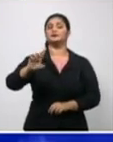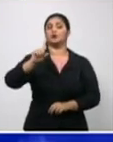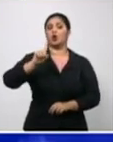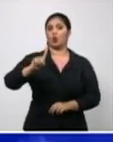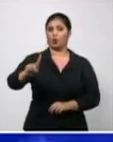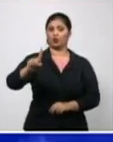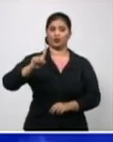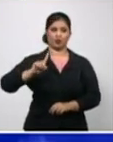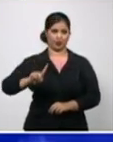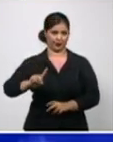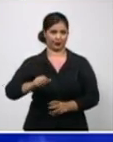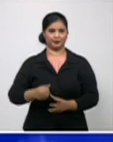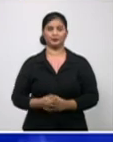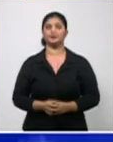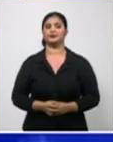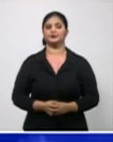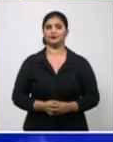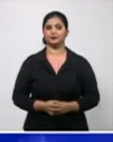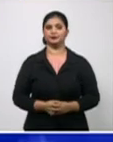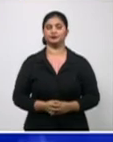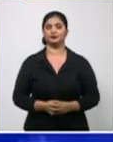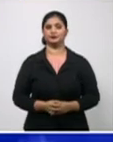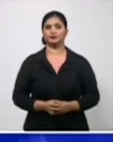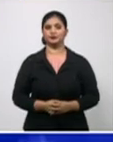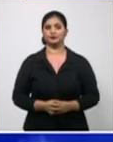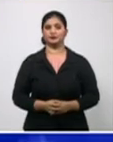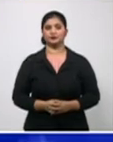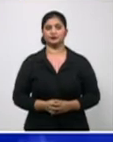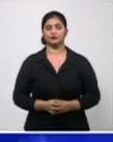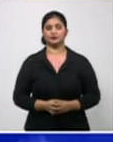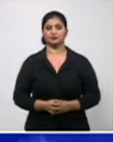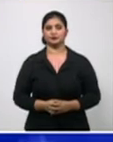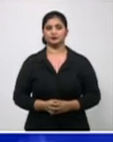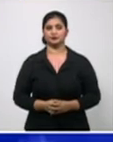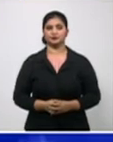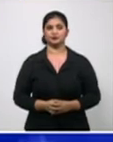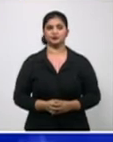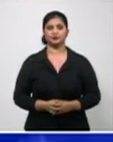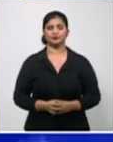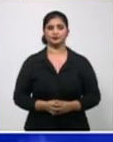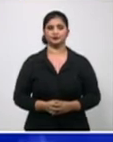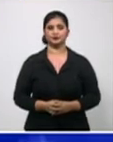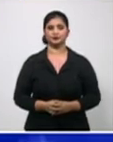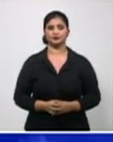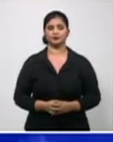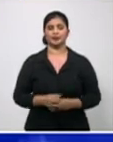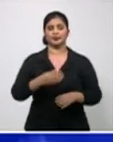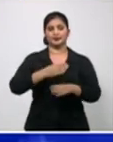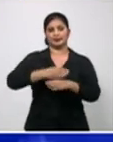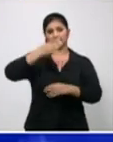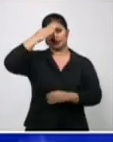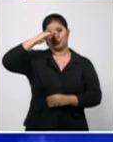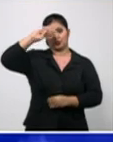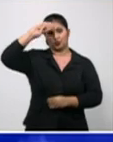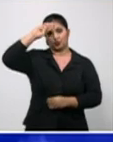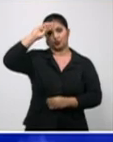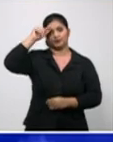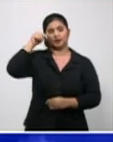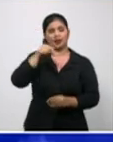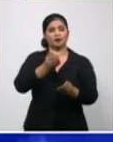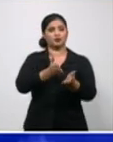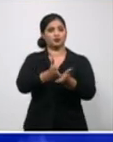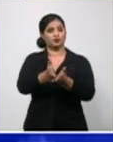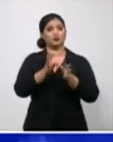Yara con un paciente cada uno. En la provincia de Santiago de Cuba todavía una